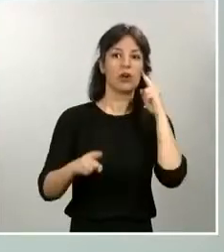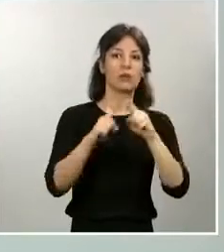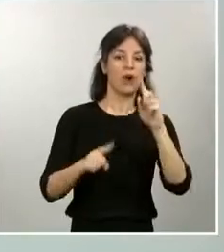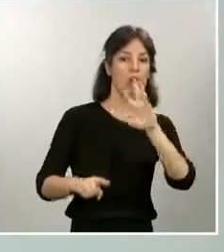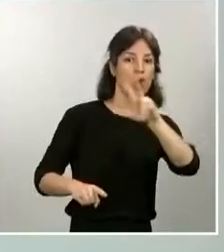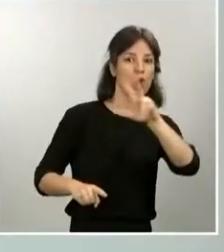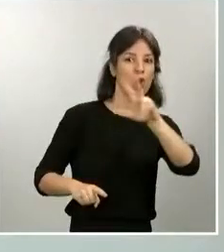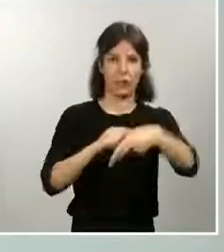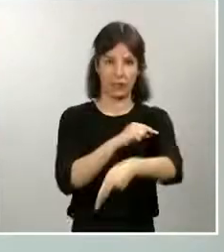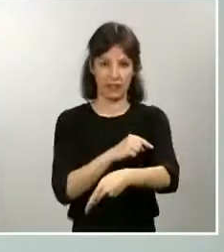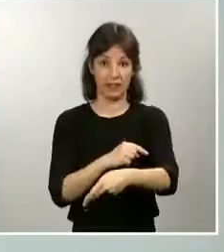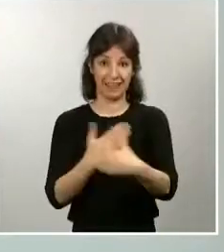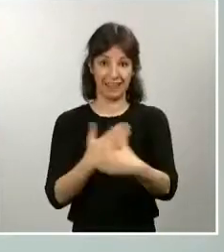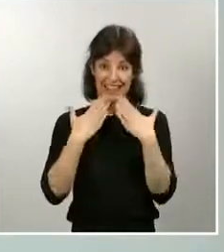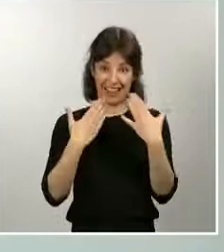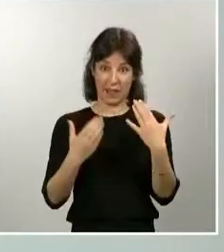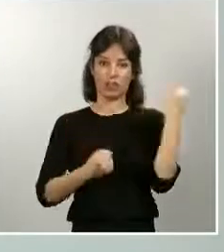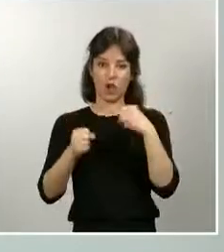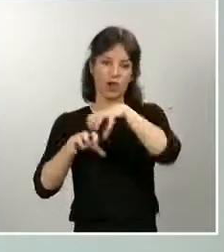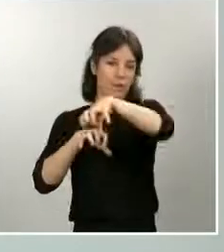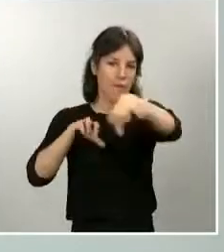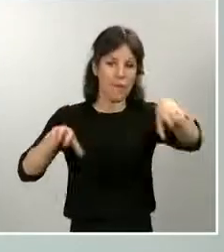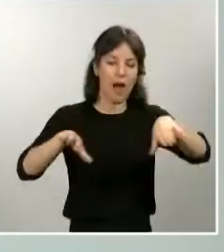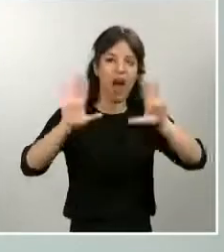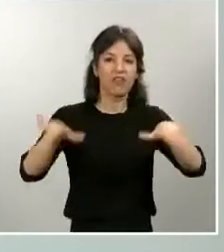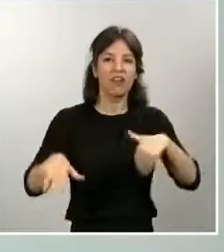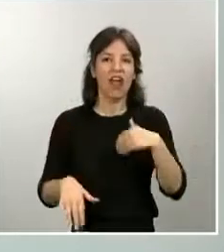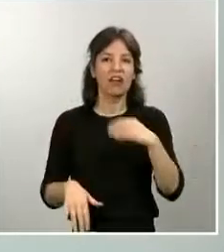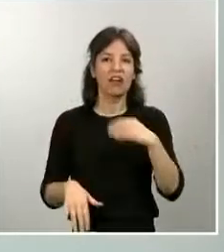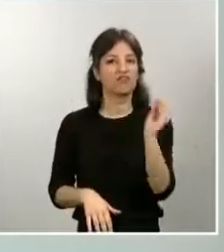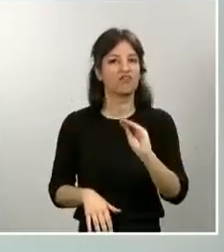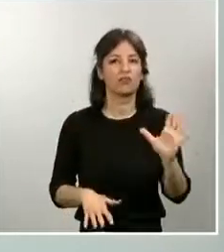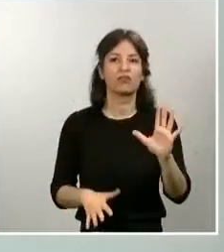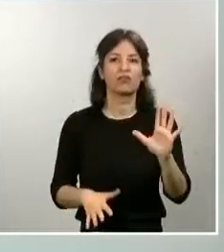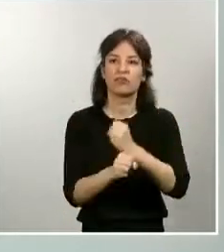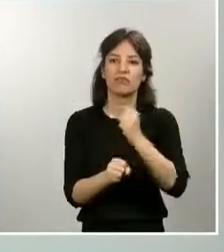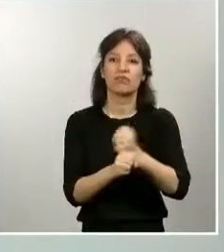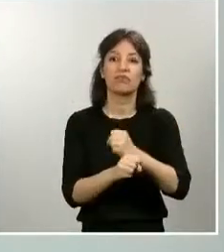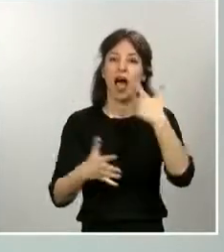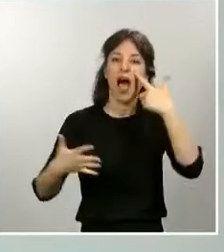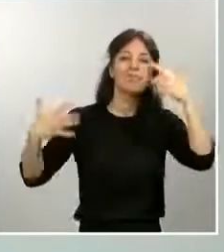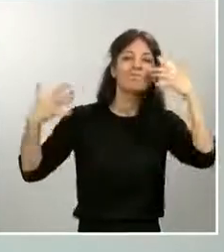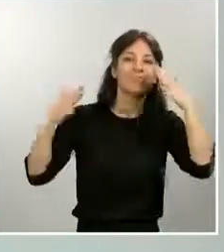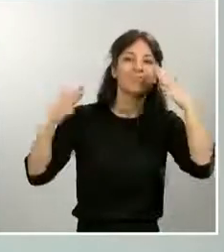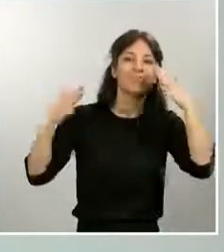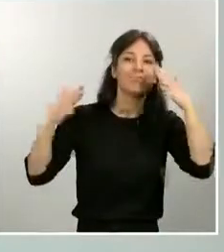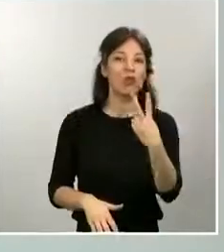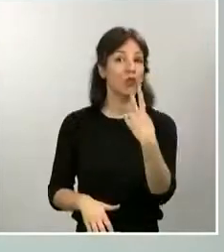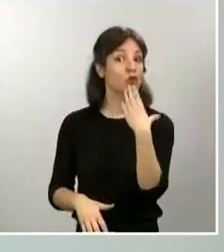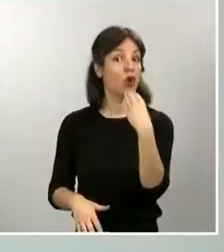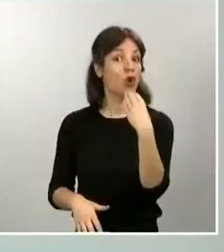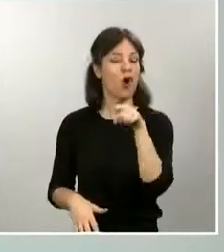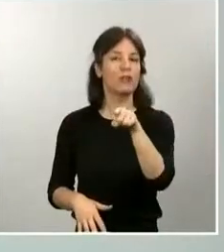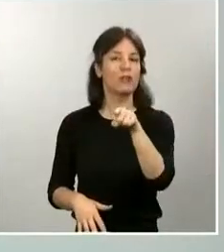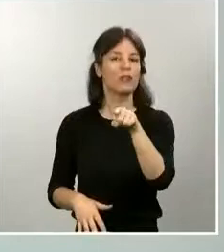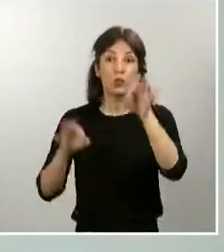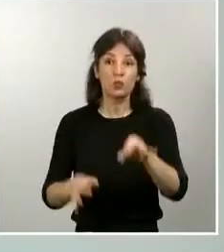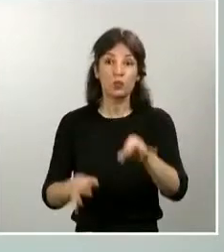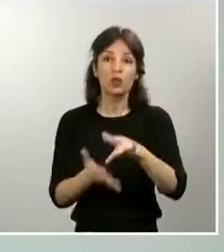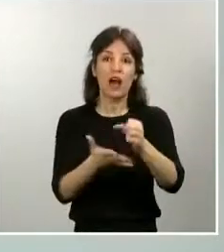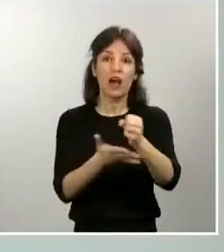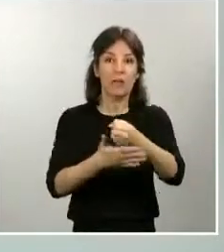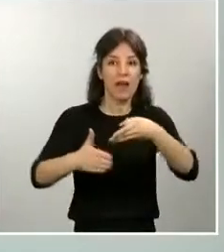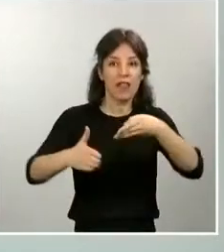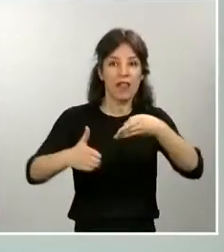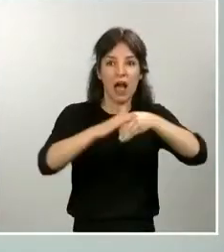dispositivo, una brillante operación ha permitido detener Infraganti a dos jóvenes cuando atracaban una farmacia en el madrileño